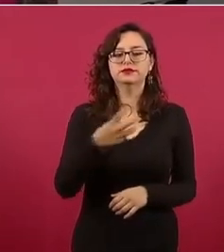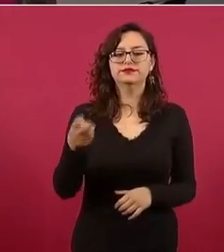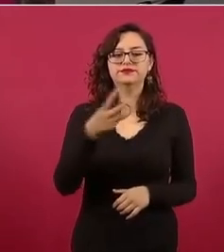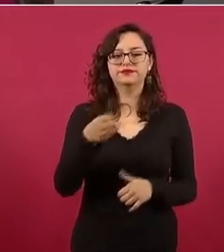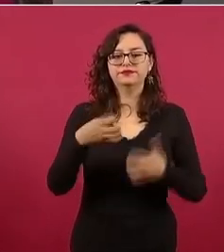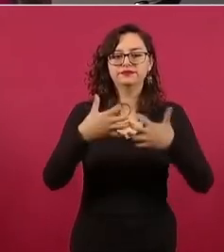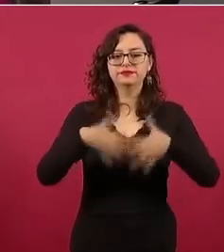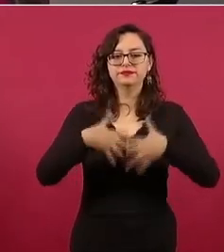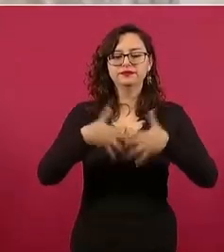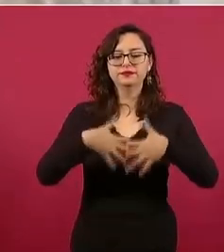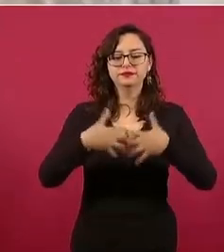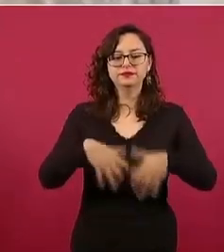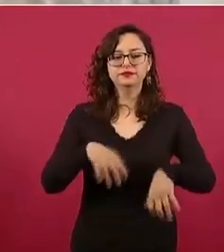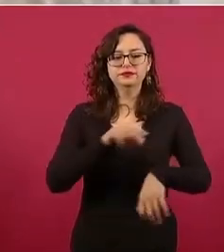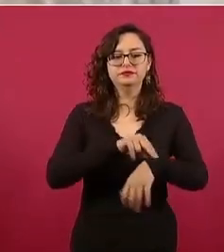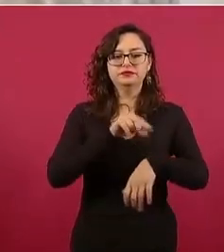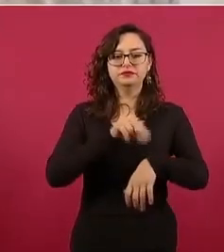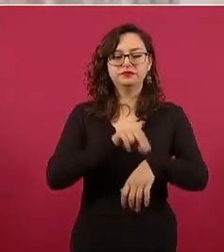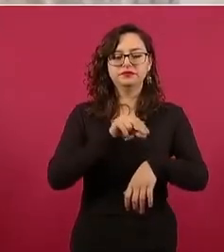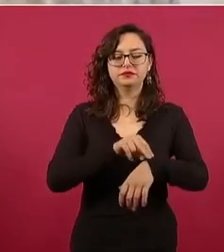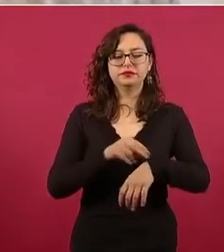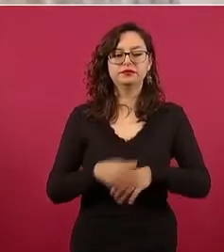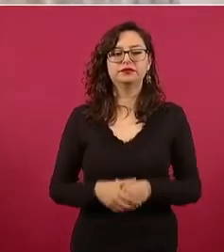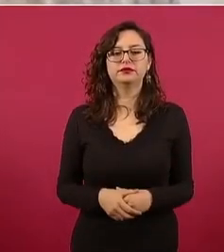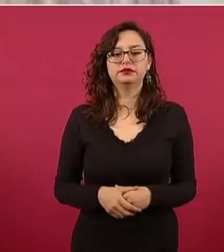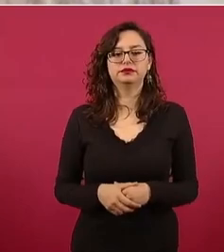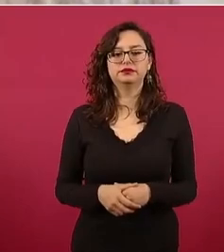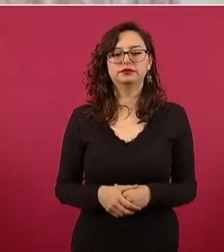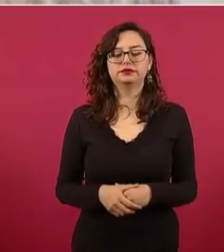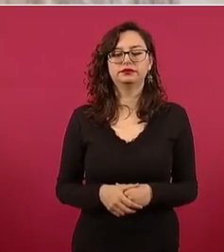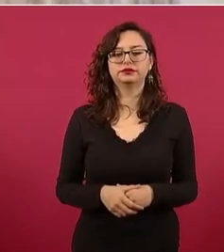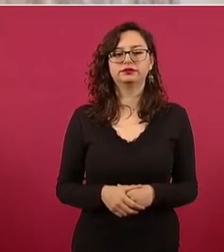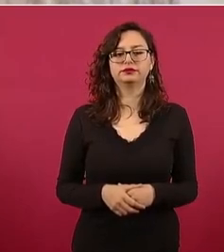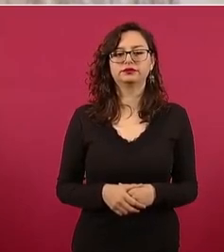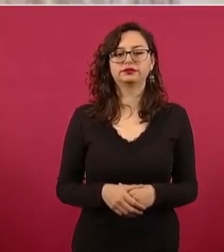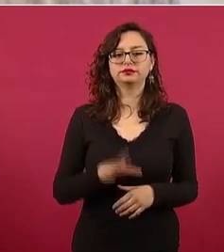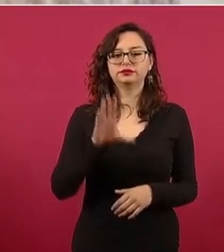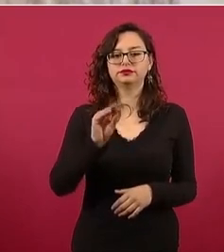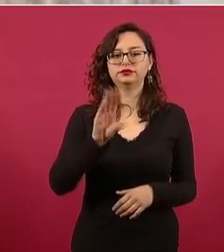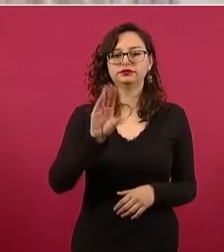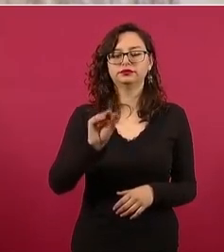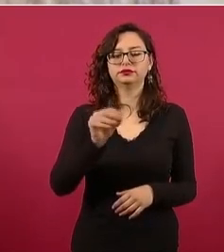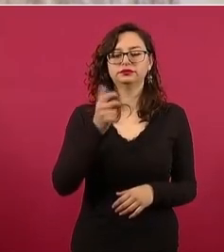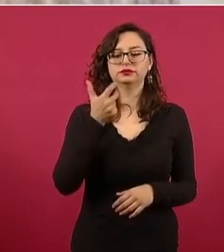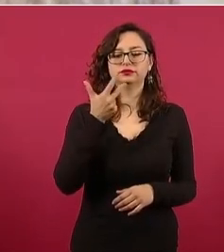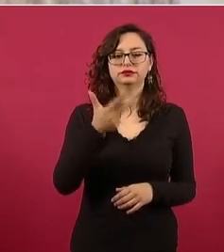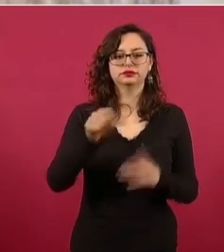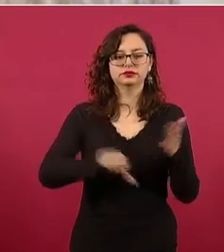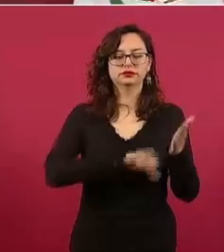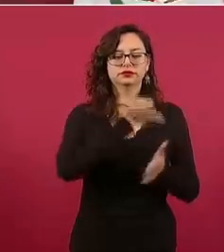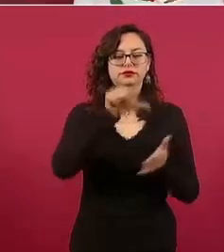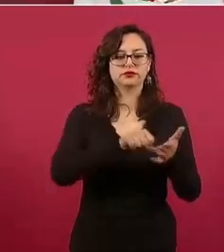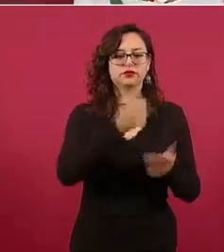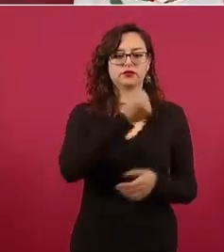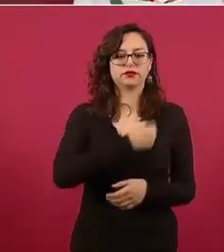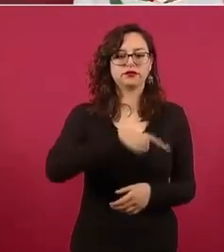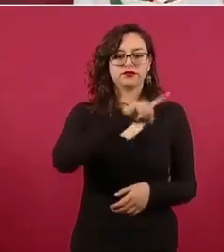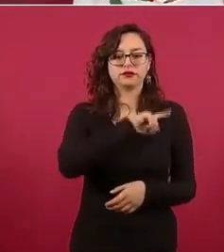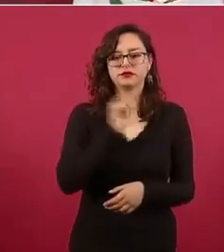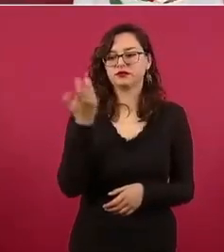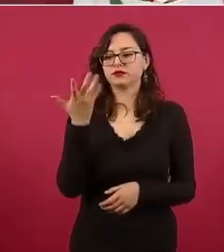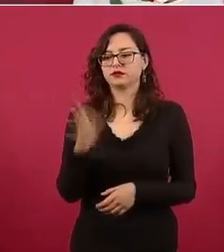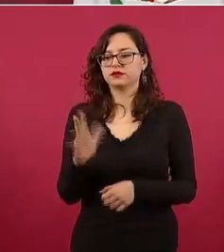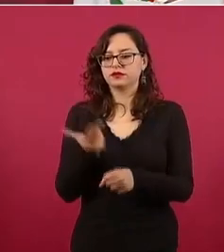en 98 centros de salud y 15 hospitales y así